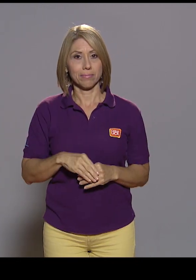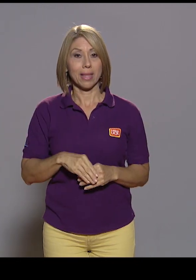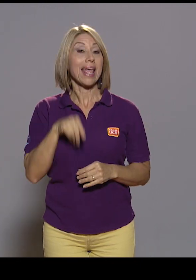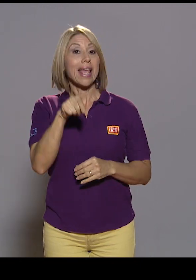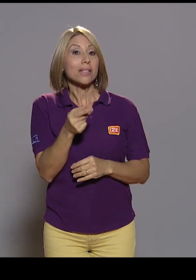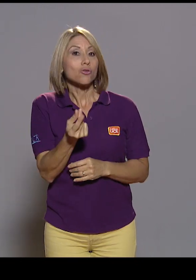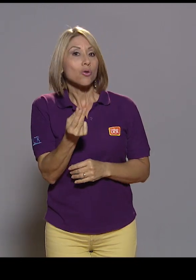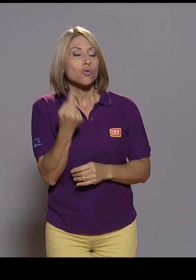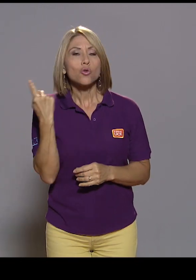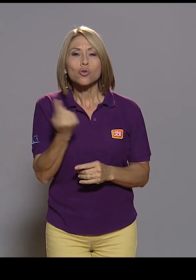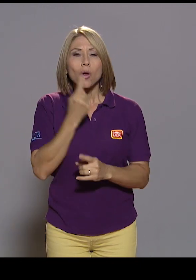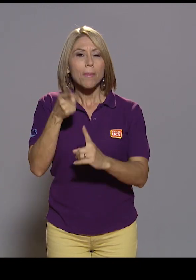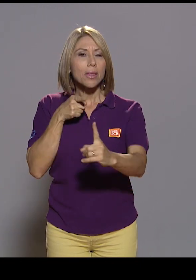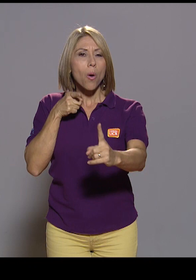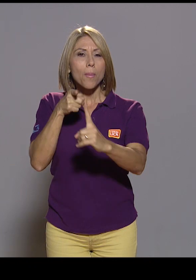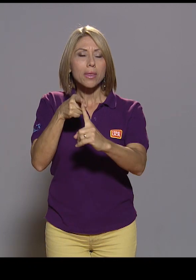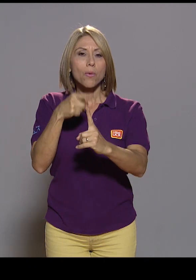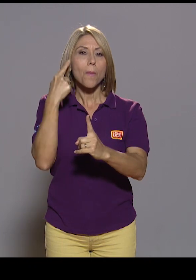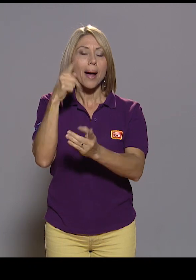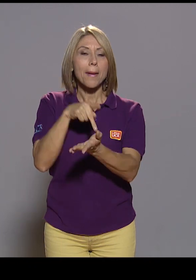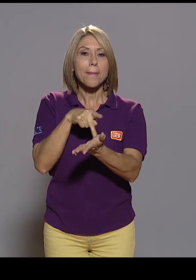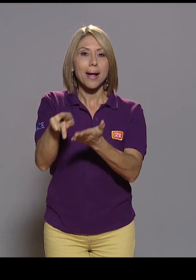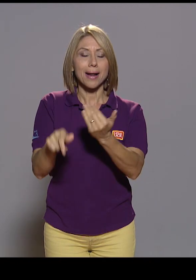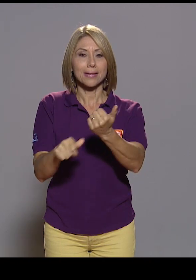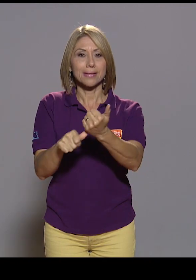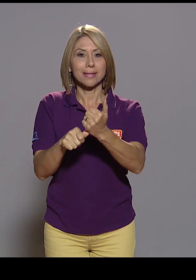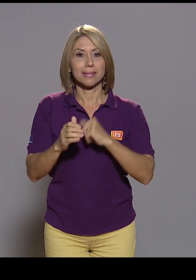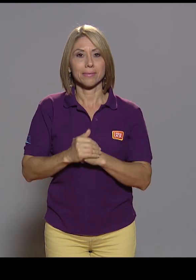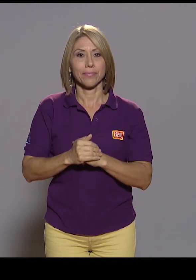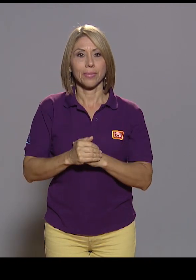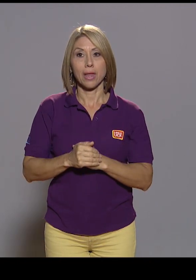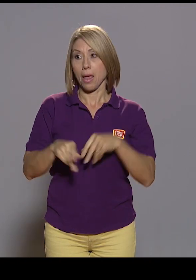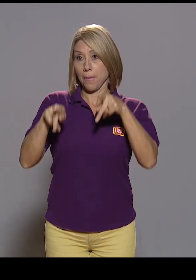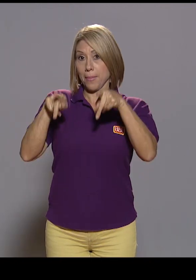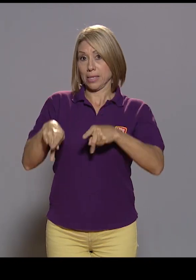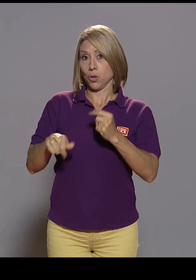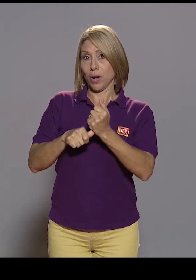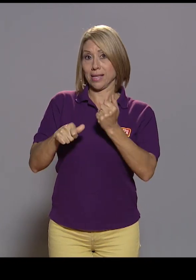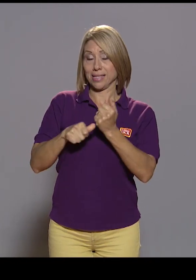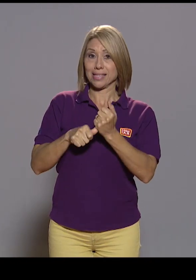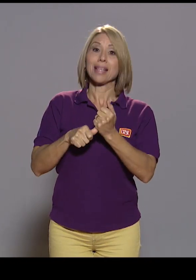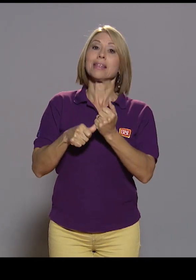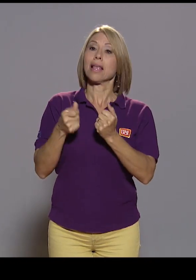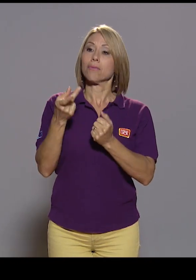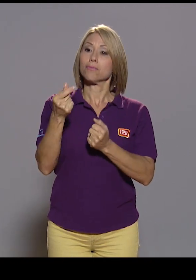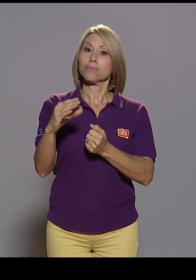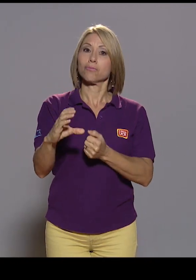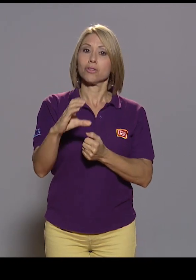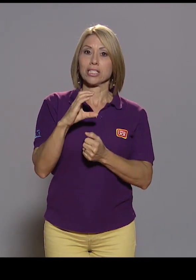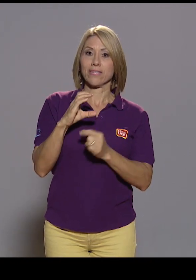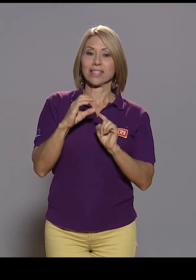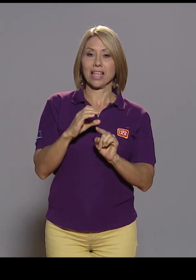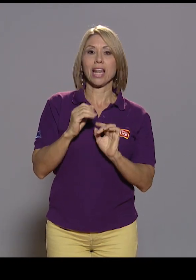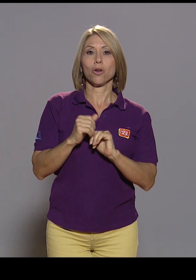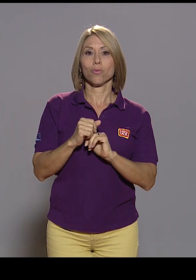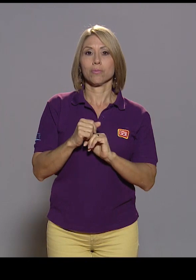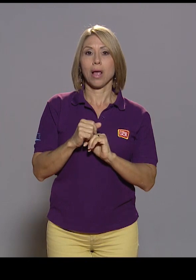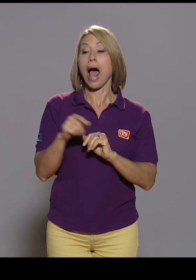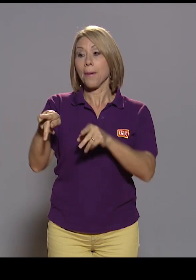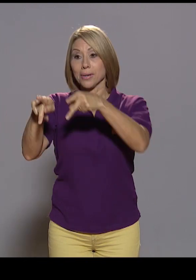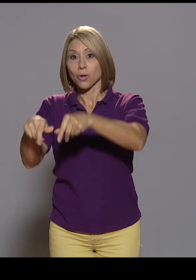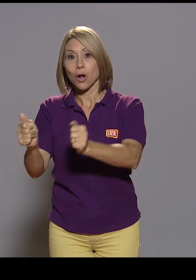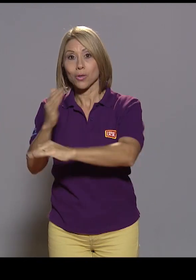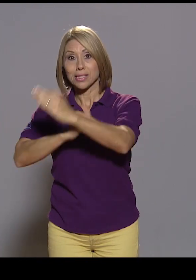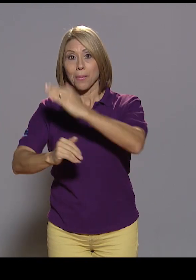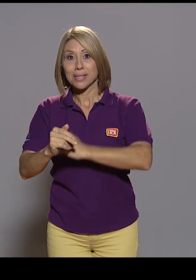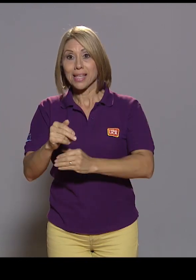están destinados solo para pagar la asistencia del programa. Y la persona recibe ese dinero y es directamente quien le hace el pago